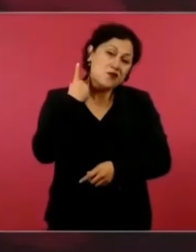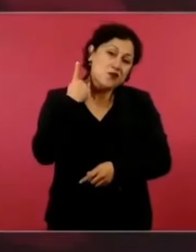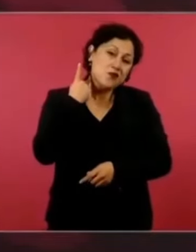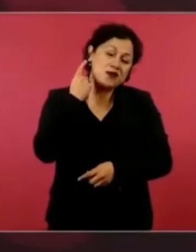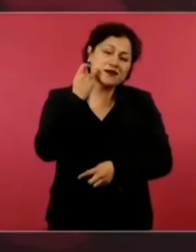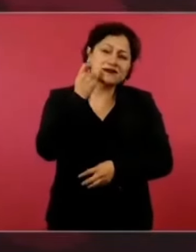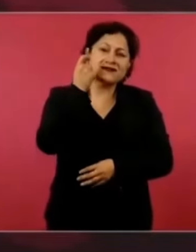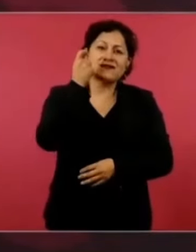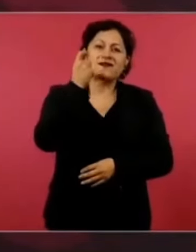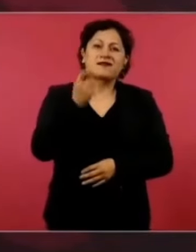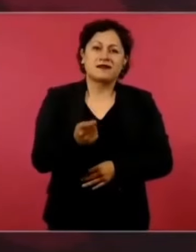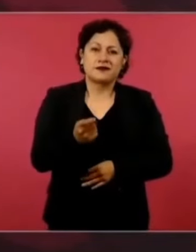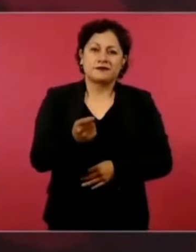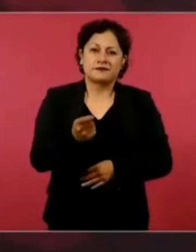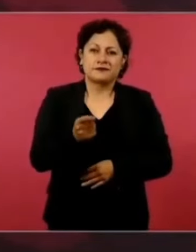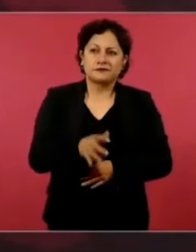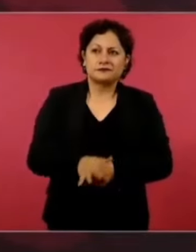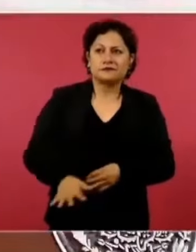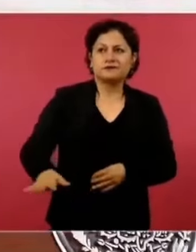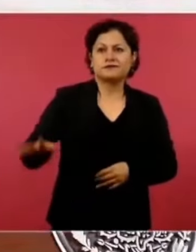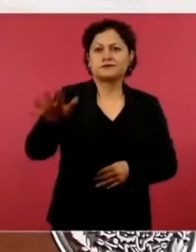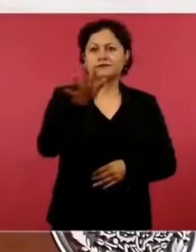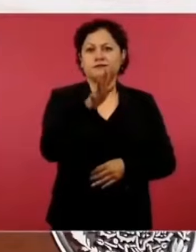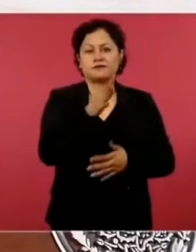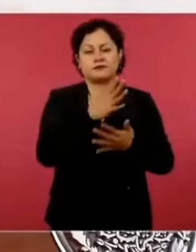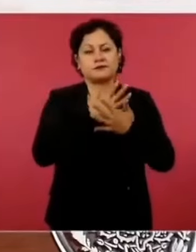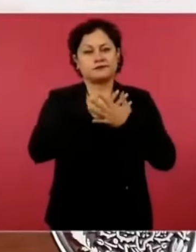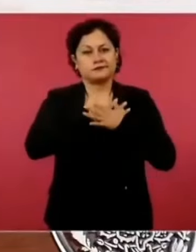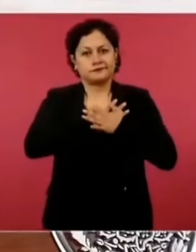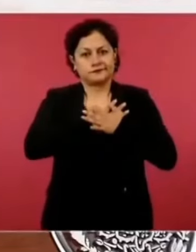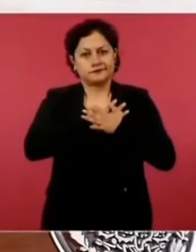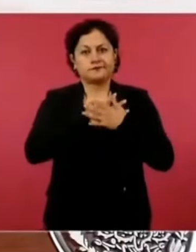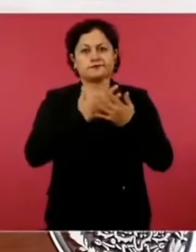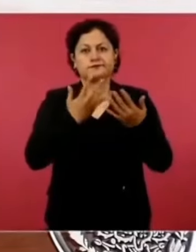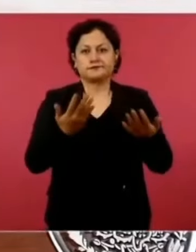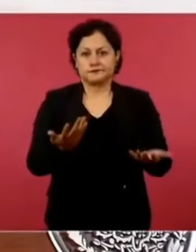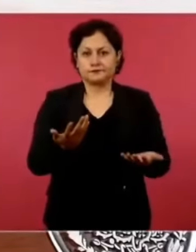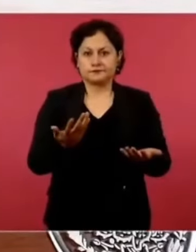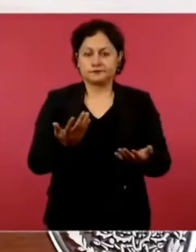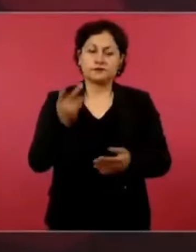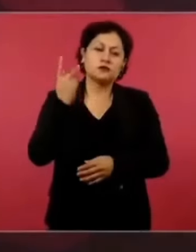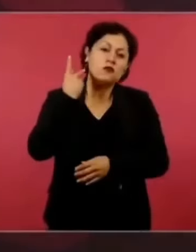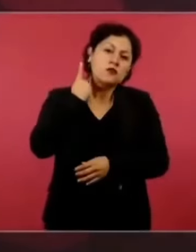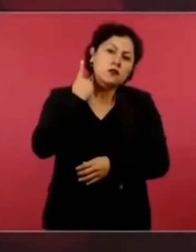la política es hacer historia